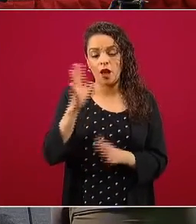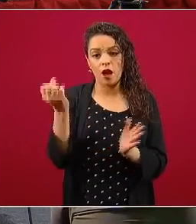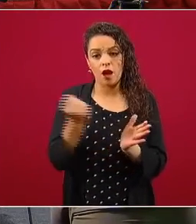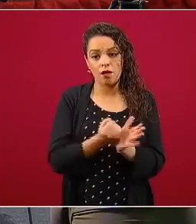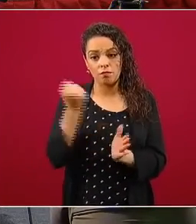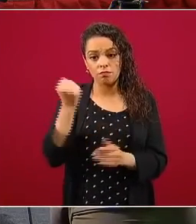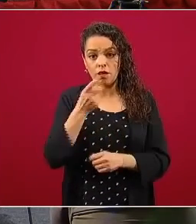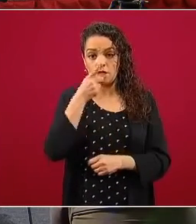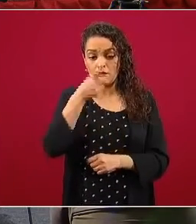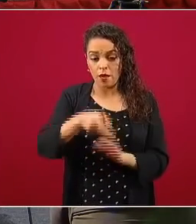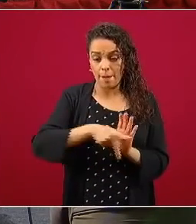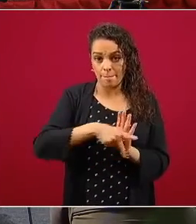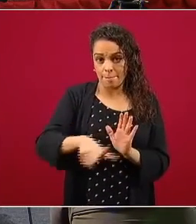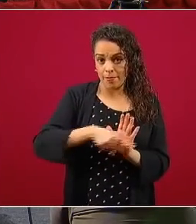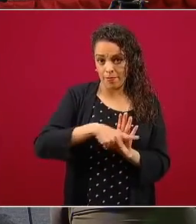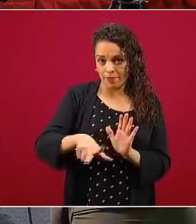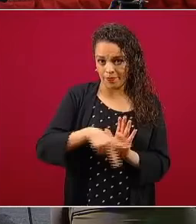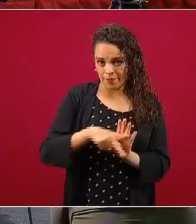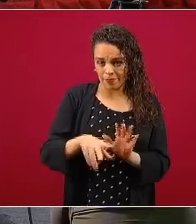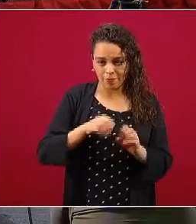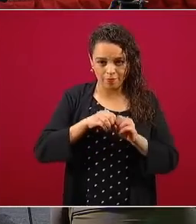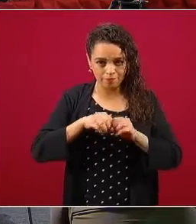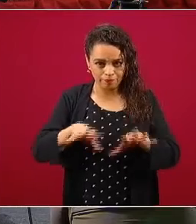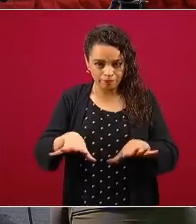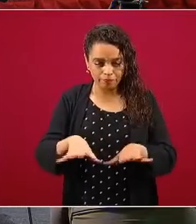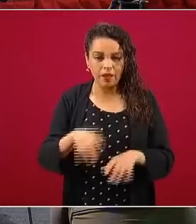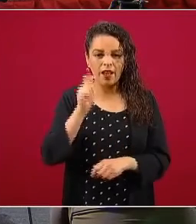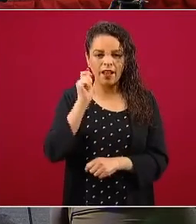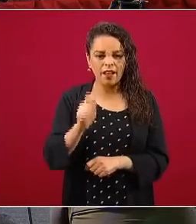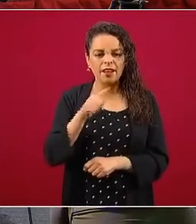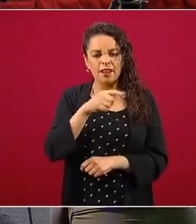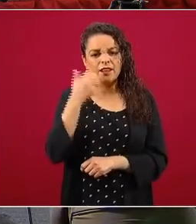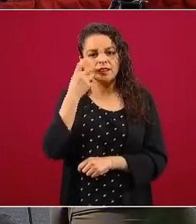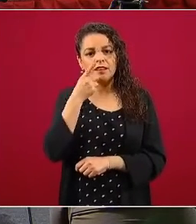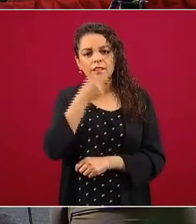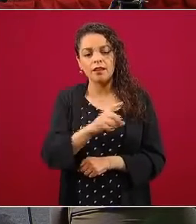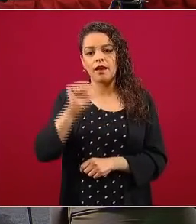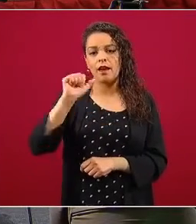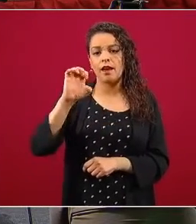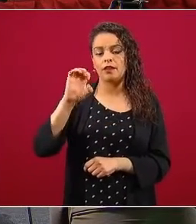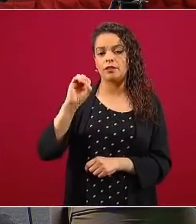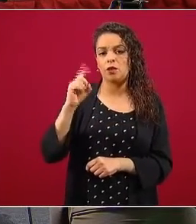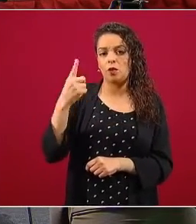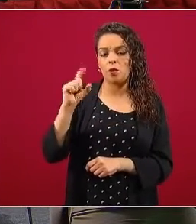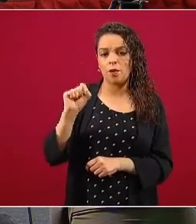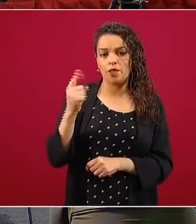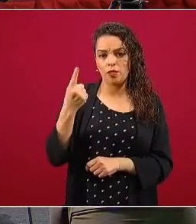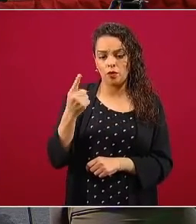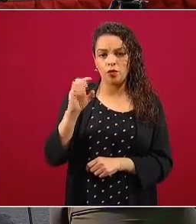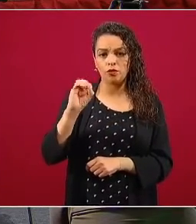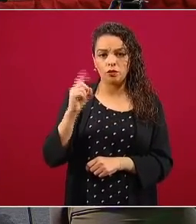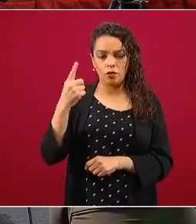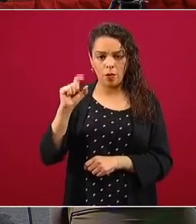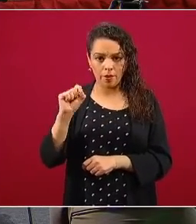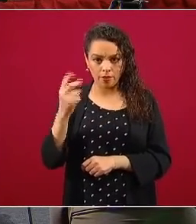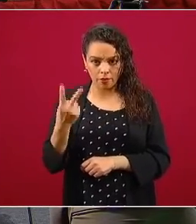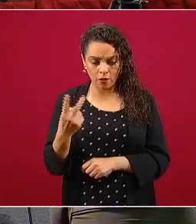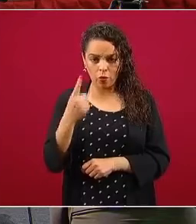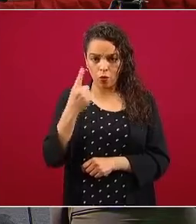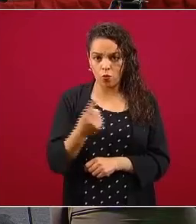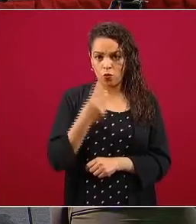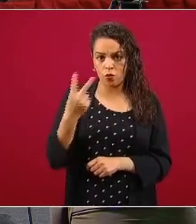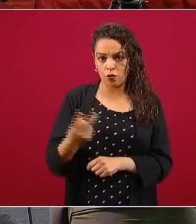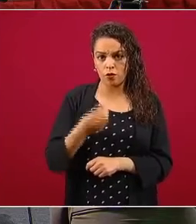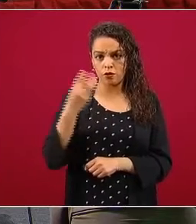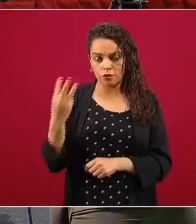mención las notas periodísticas, se refieren a las asignaciones AE 0121, 0122, 123,